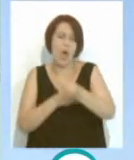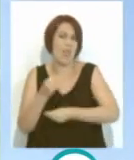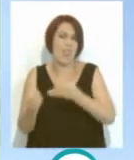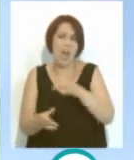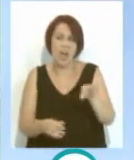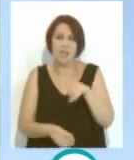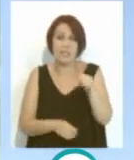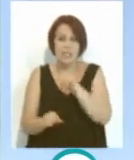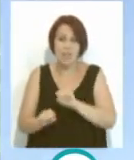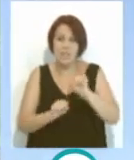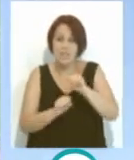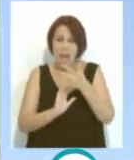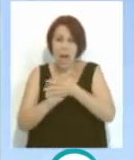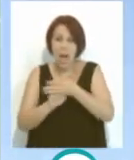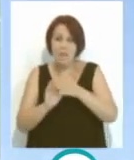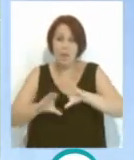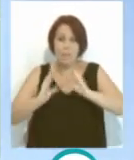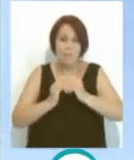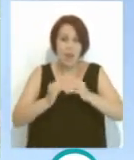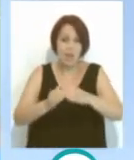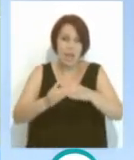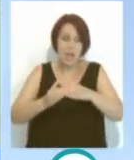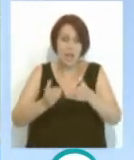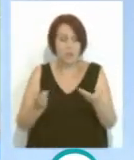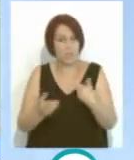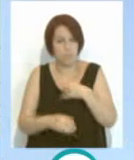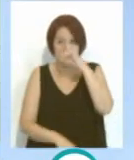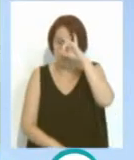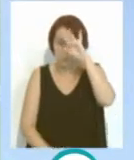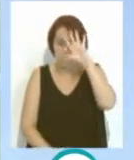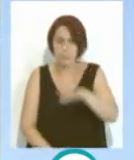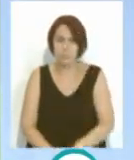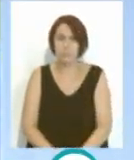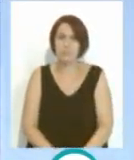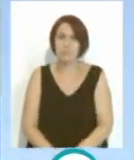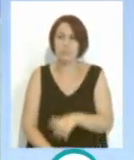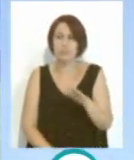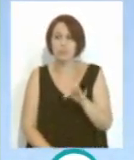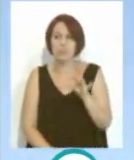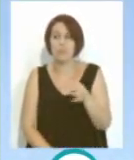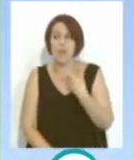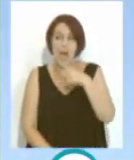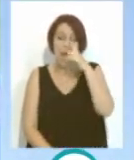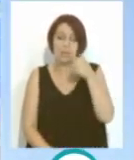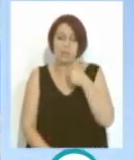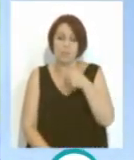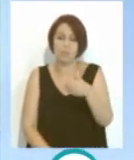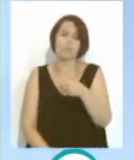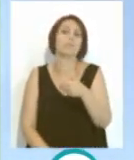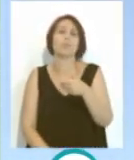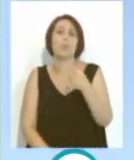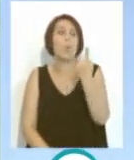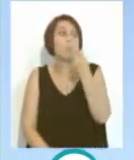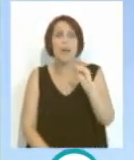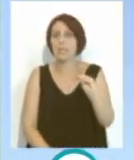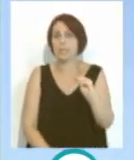Cómo abre a la defensa, cómo baja la pelota, es que es increíble. Y, además, lo que con los años es uno